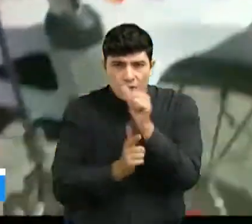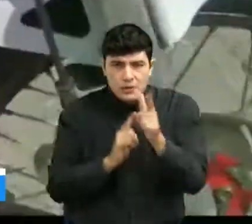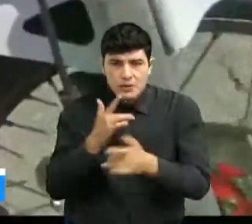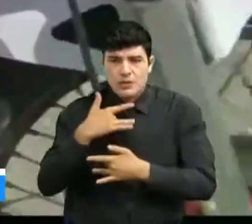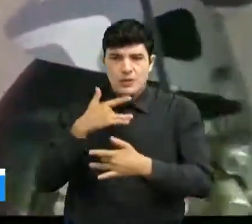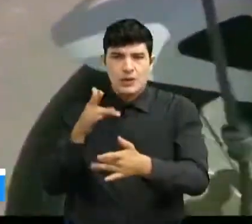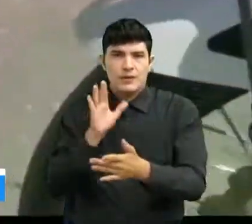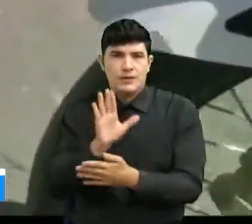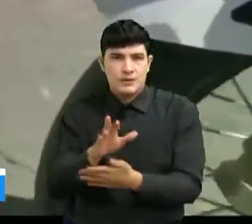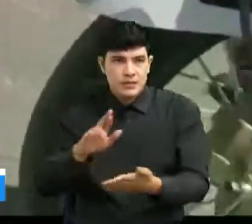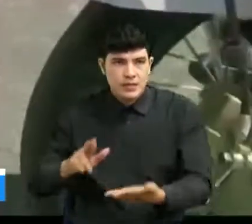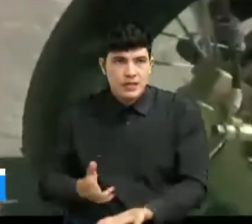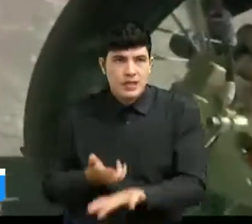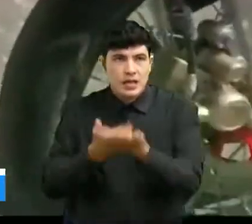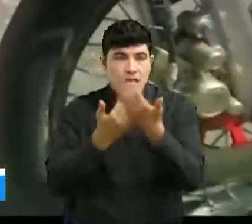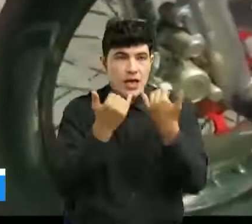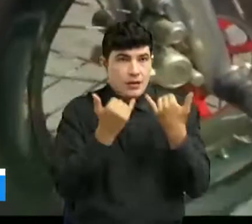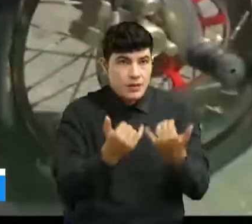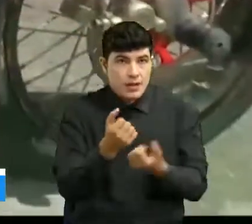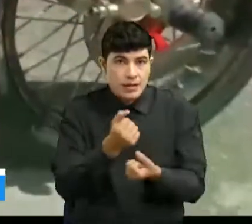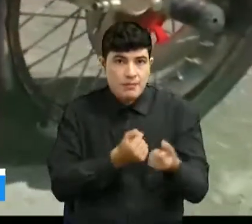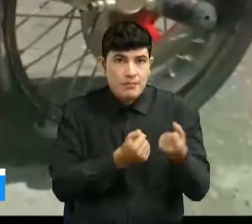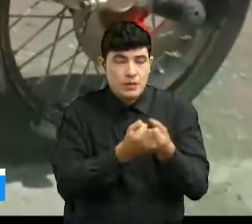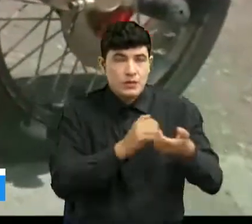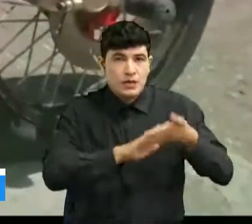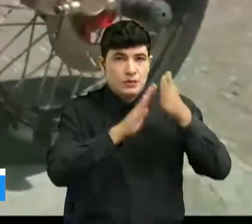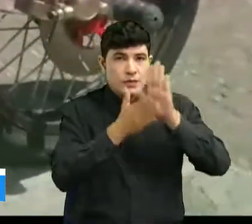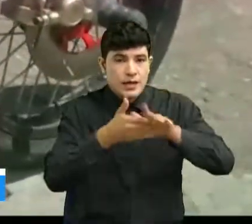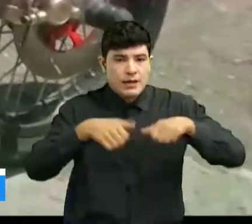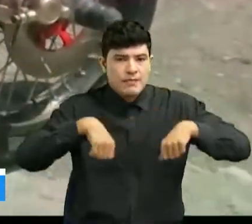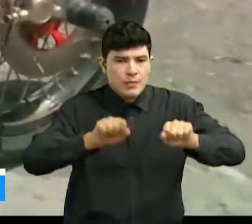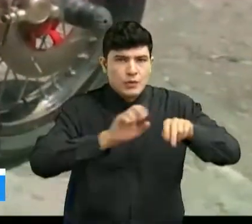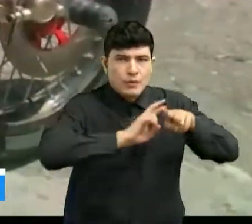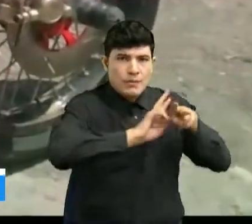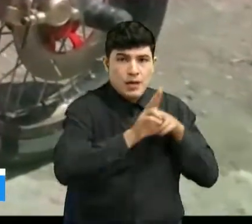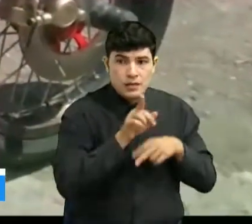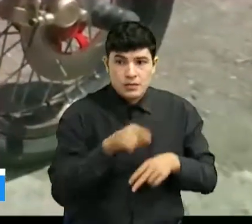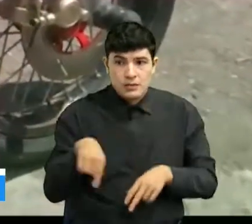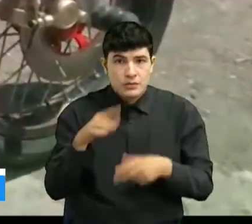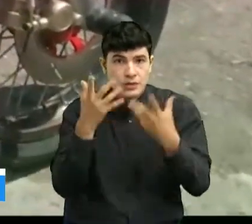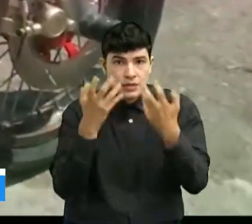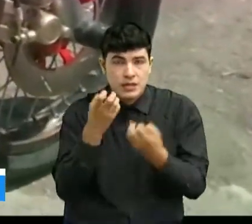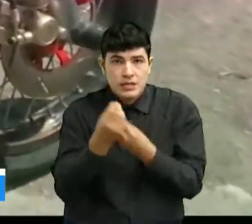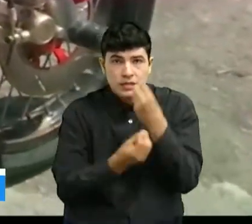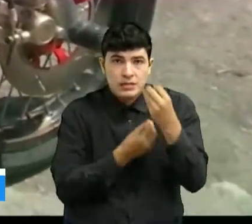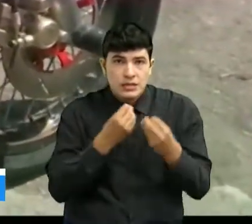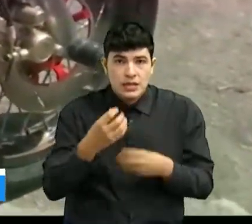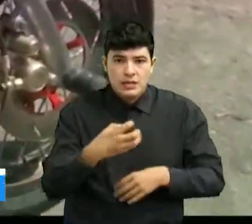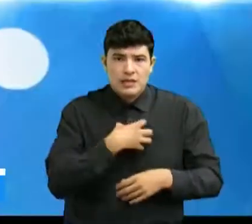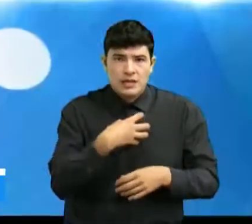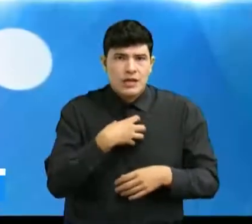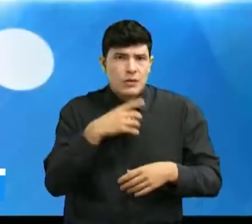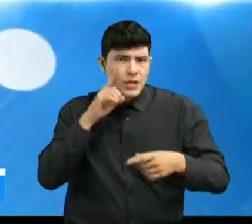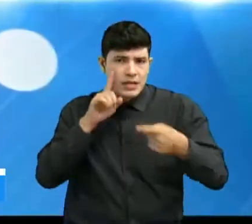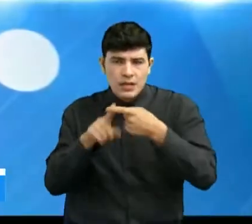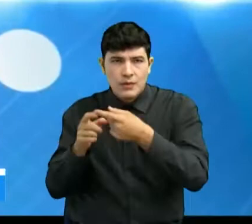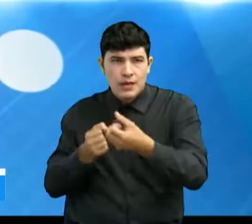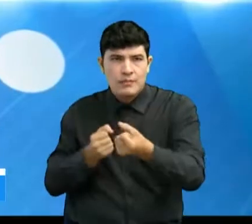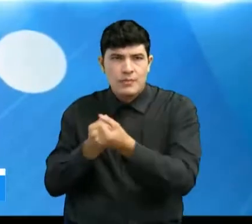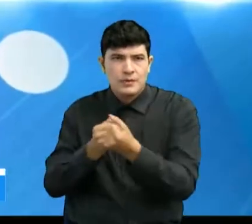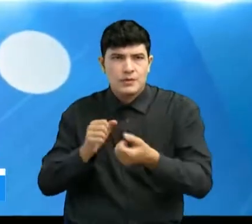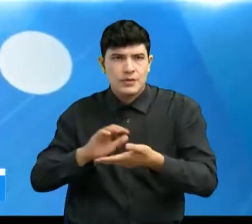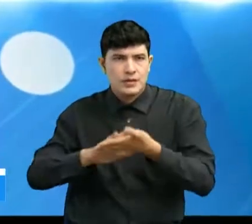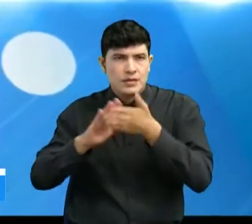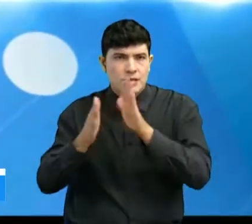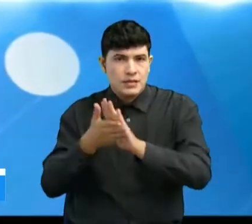recuperación. Es el turno de la comunidad de la motovelocidad en Santander, que hará un torneo para recaudar fondos en pro de la deportista. A todos a que